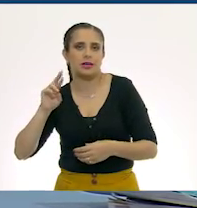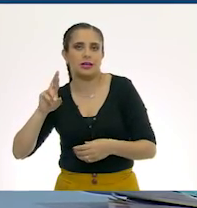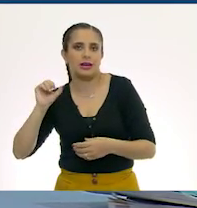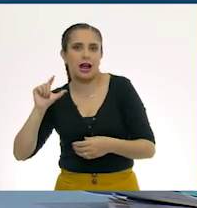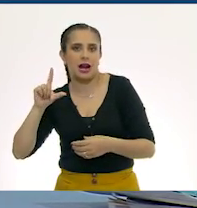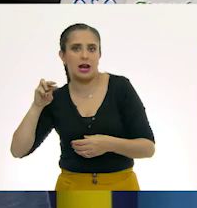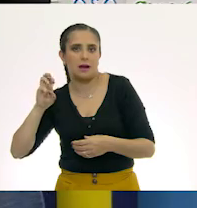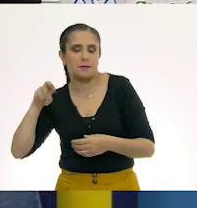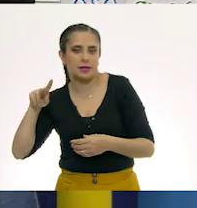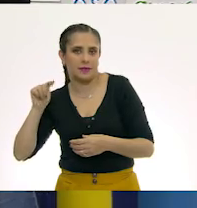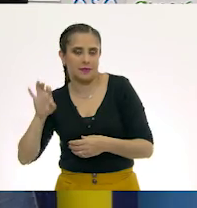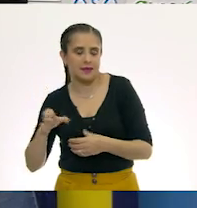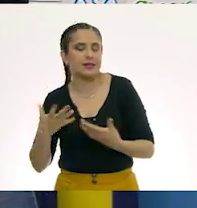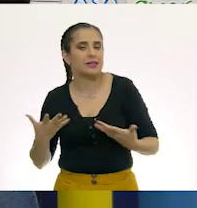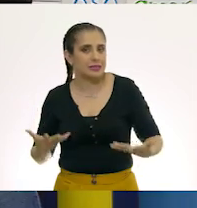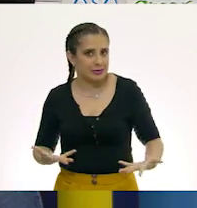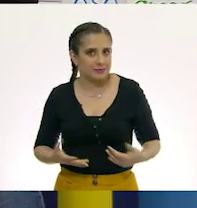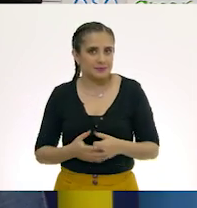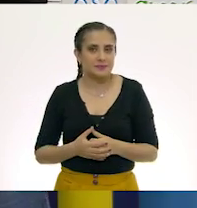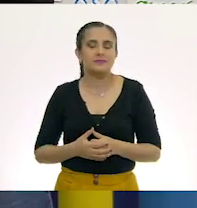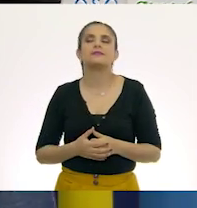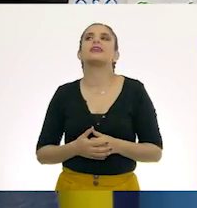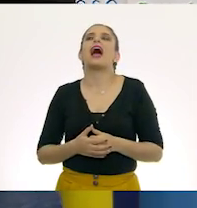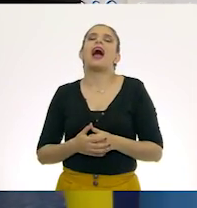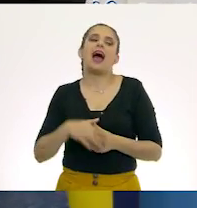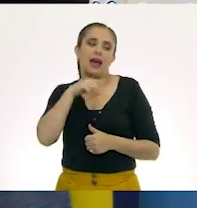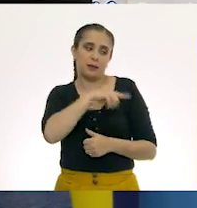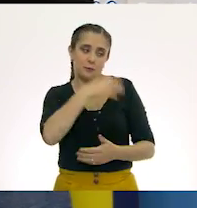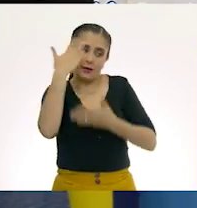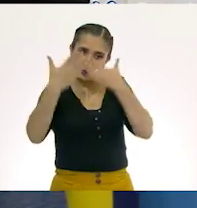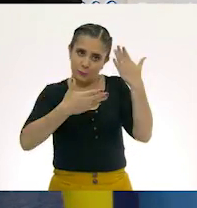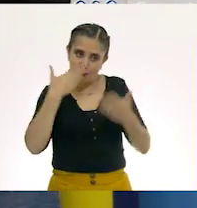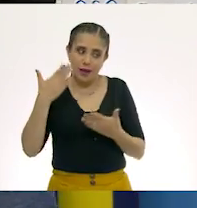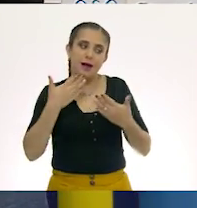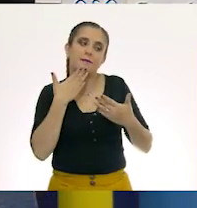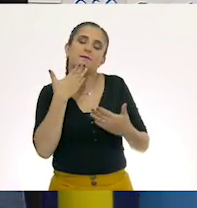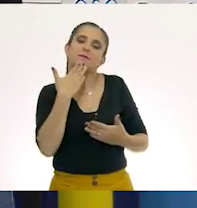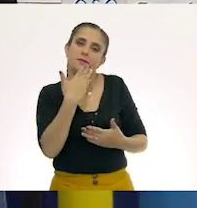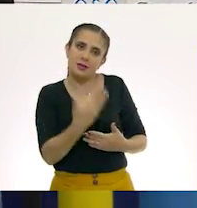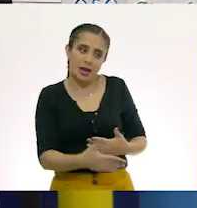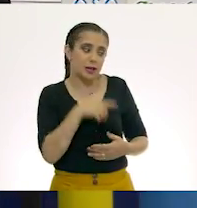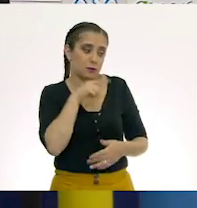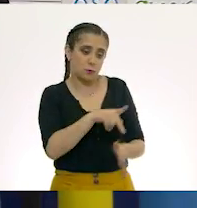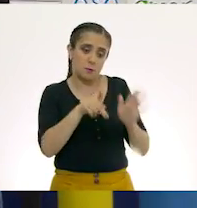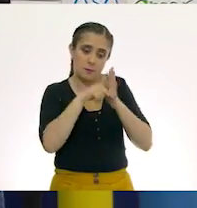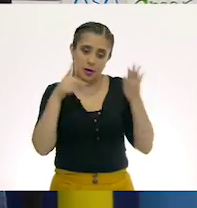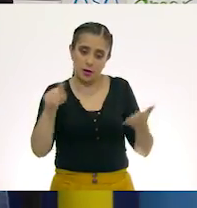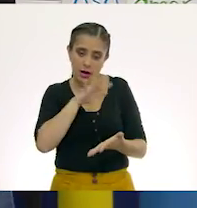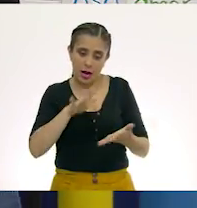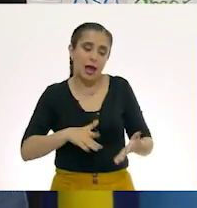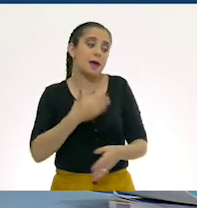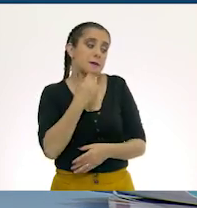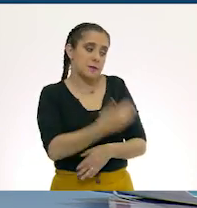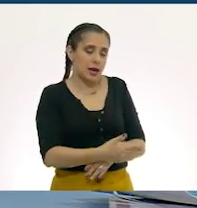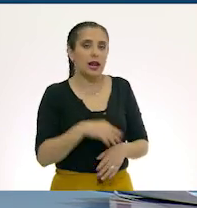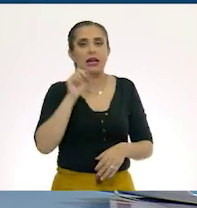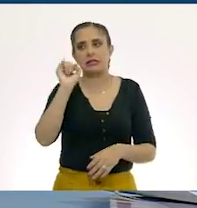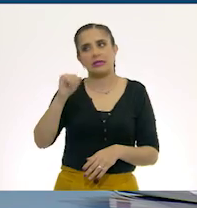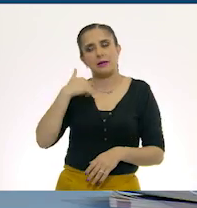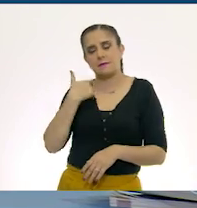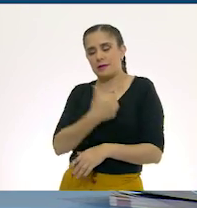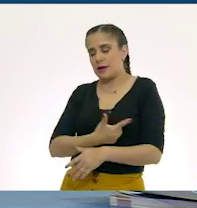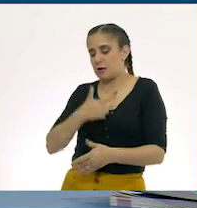Muy bien, Raulito. Nos da mucho gusto que hayas estudiado tanto y que además le haces el periódico, ¿eh? Sí, me encanta.